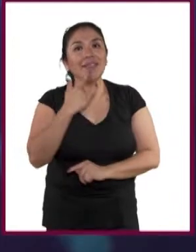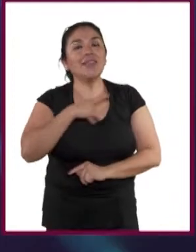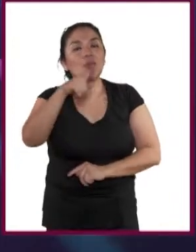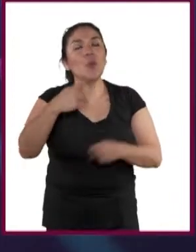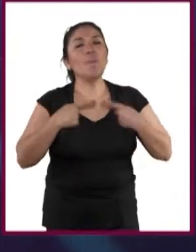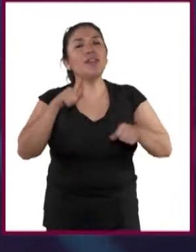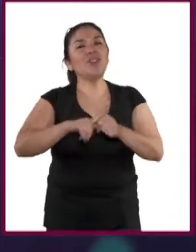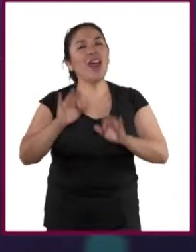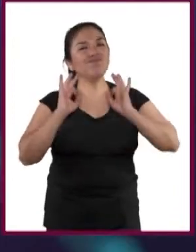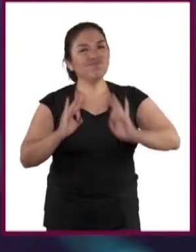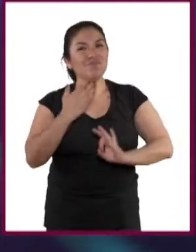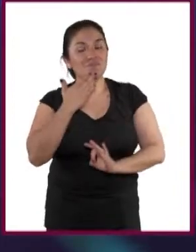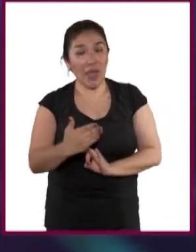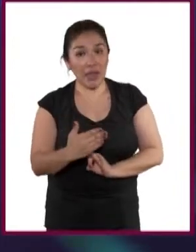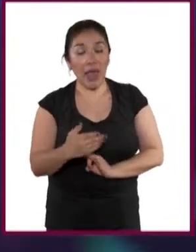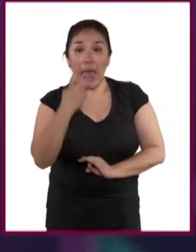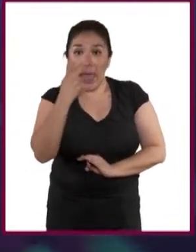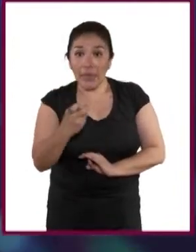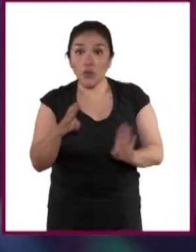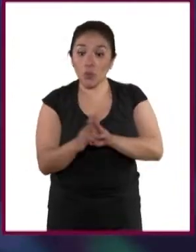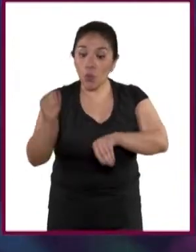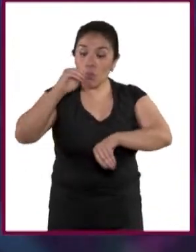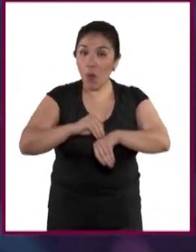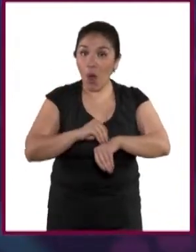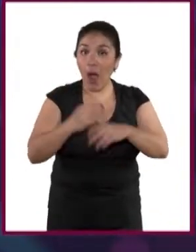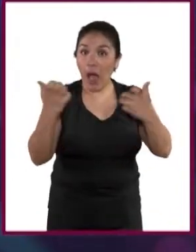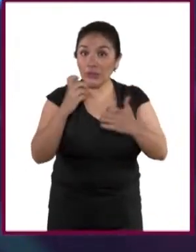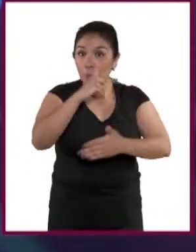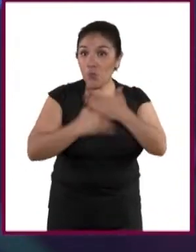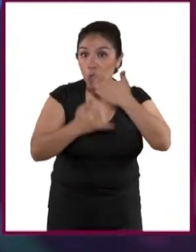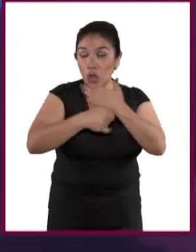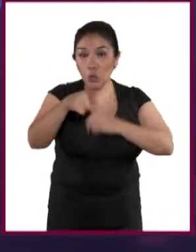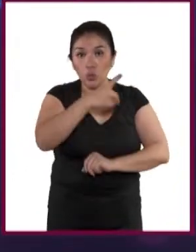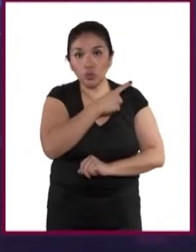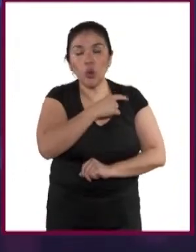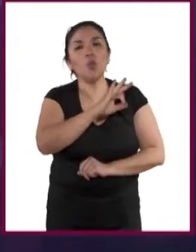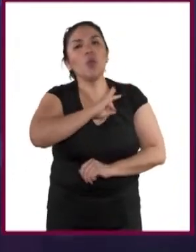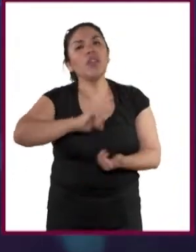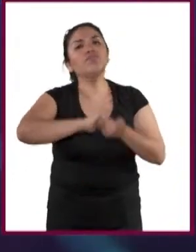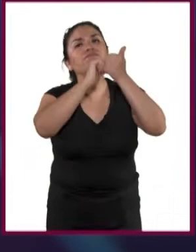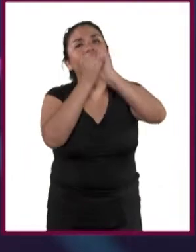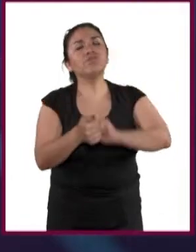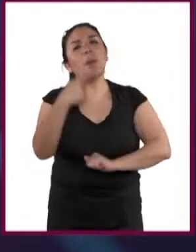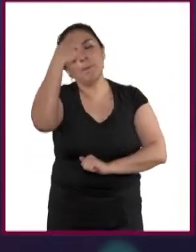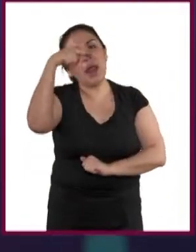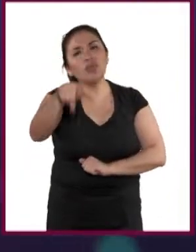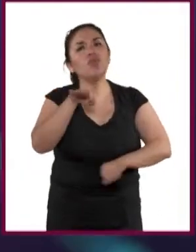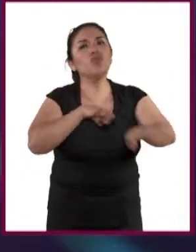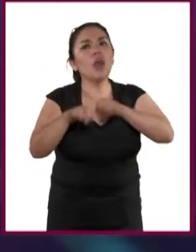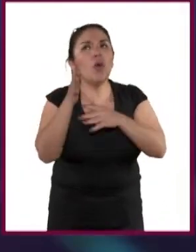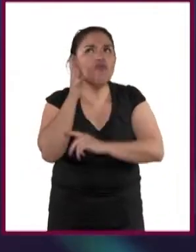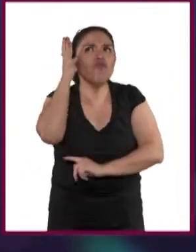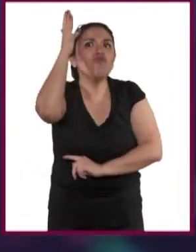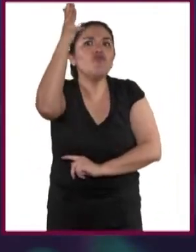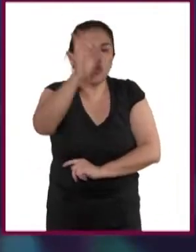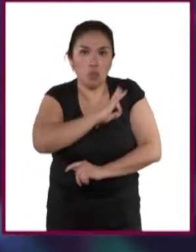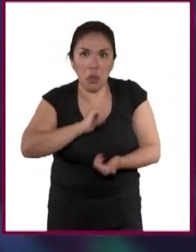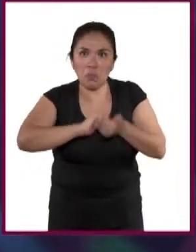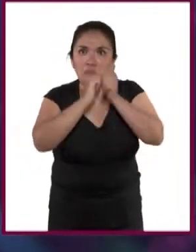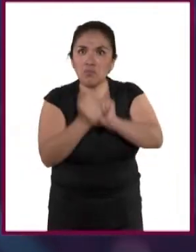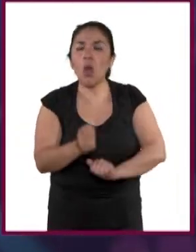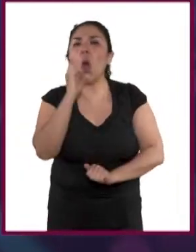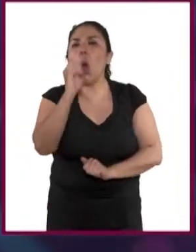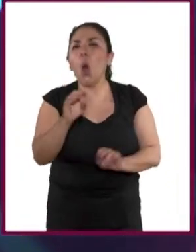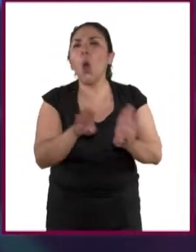personal. Poner en marcha un proyecto independiente puede convertirse en una meta laboral final o en una